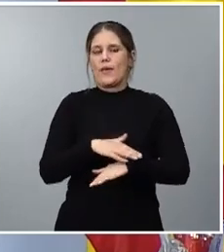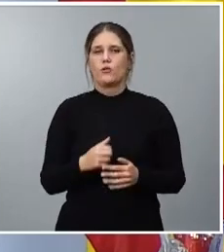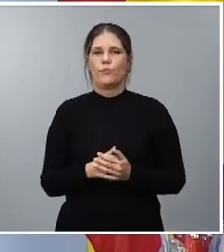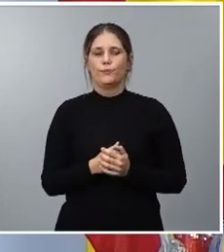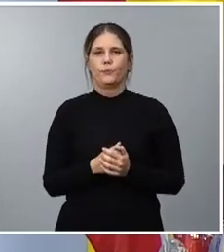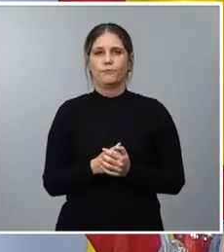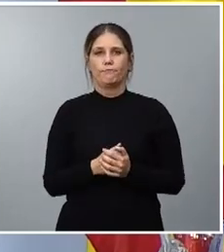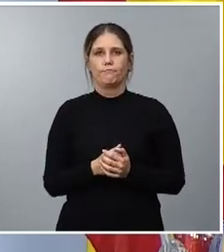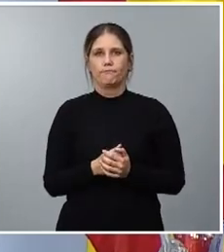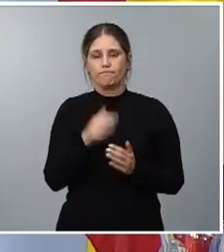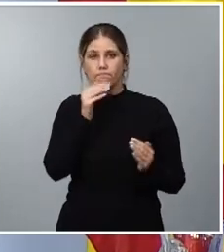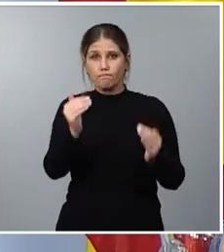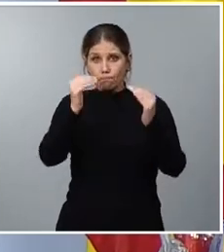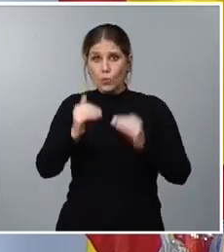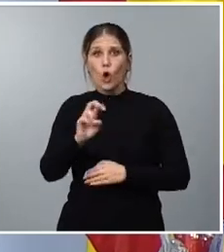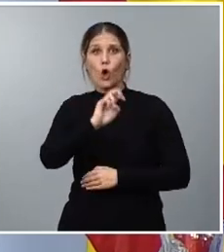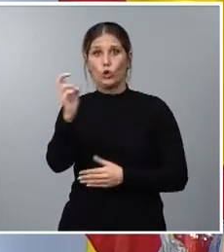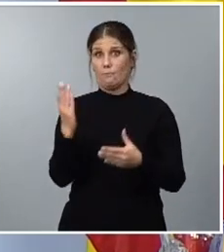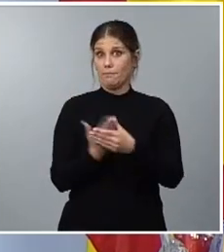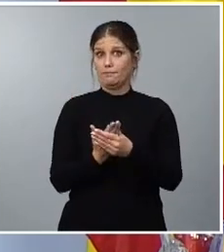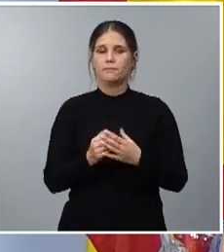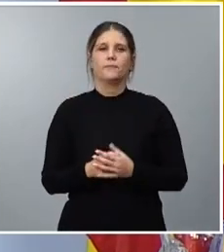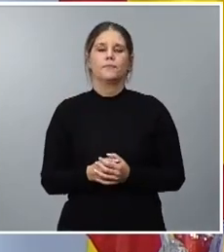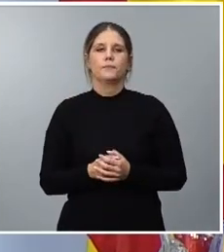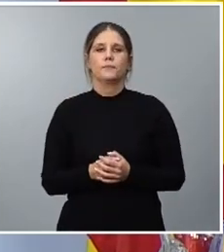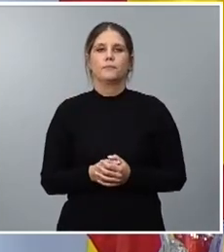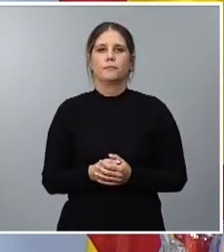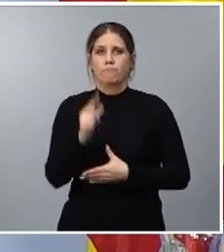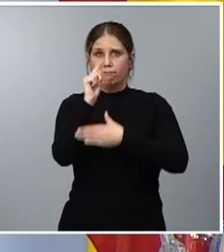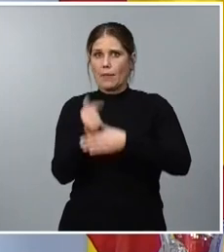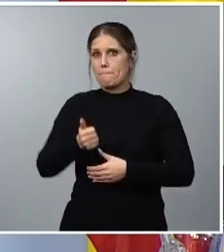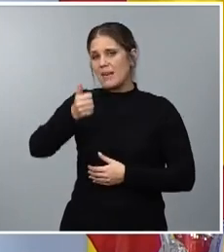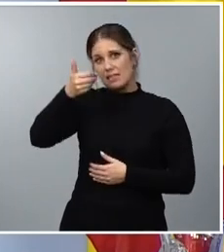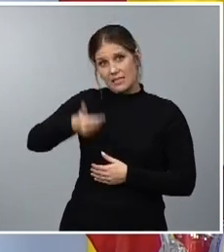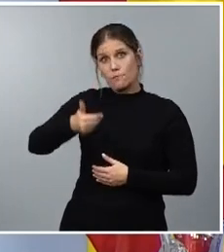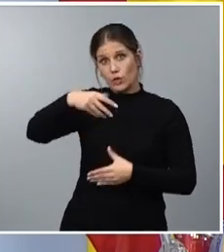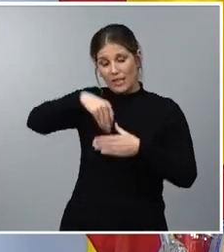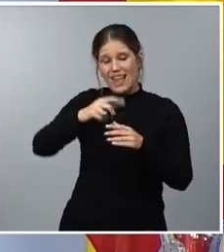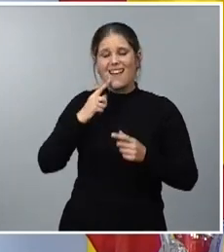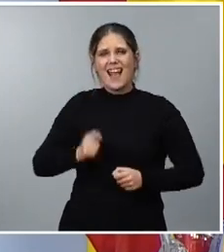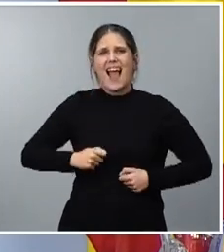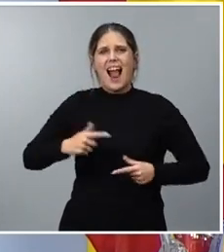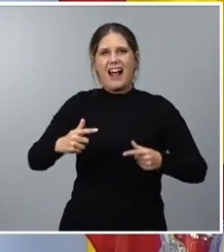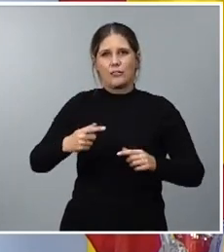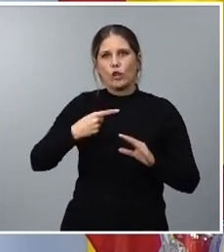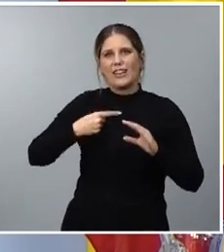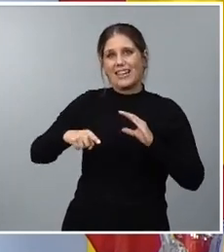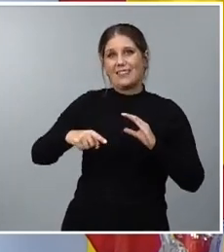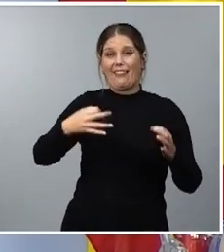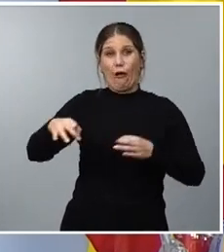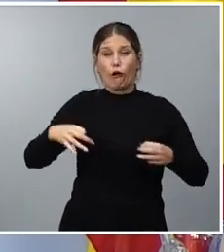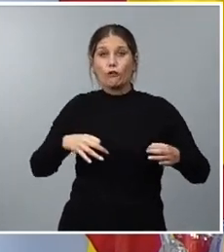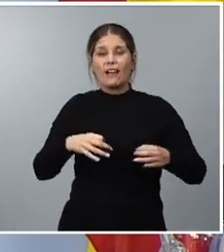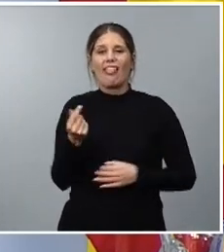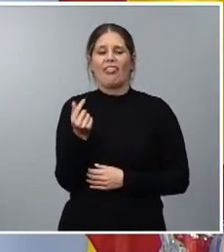Pasando a otro capítulo la partida más relevante del presupuesto la de gasto de transferencias corrientes el